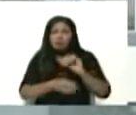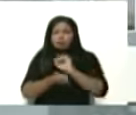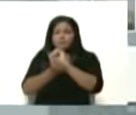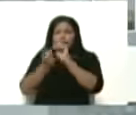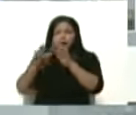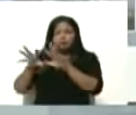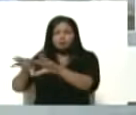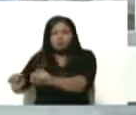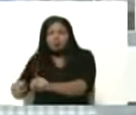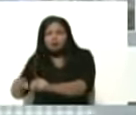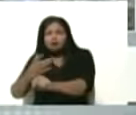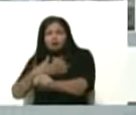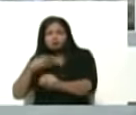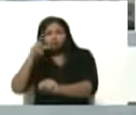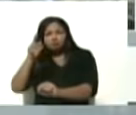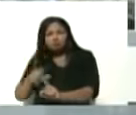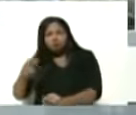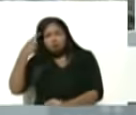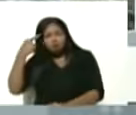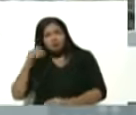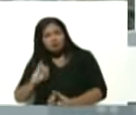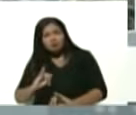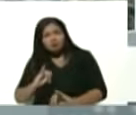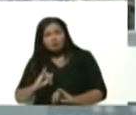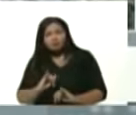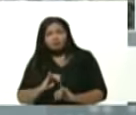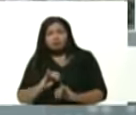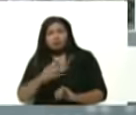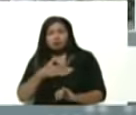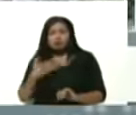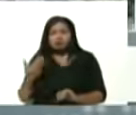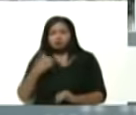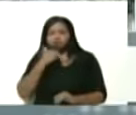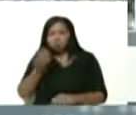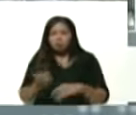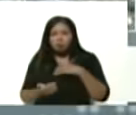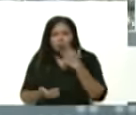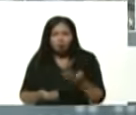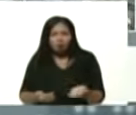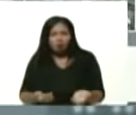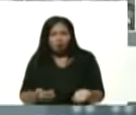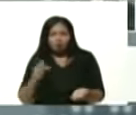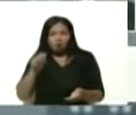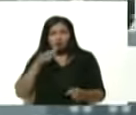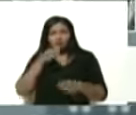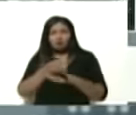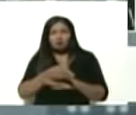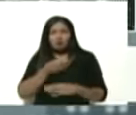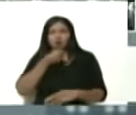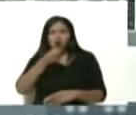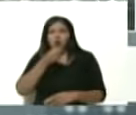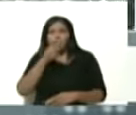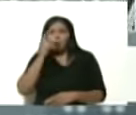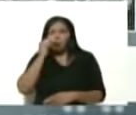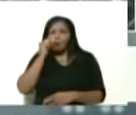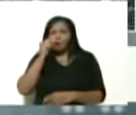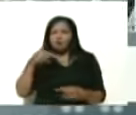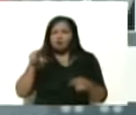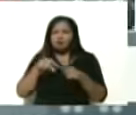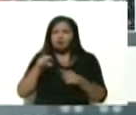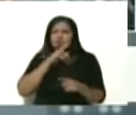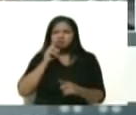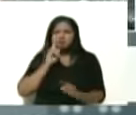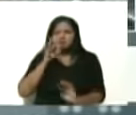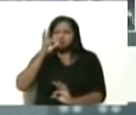norteamericano que todos los días lo que declaran es basura. Hoy salió a declarar una basura allí, no sé ni el